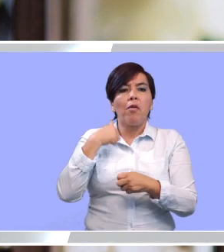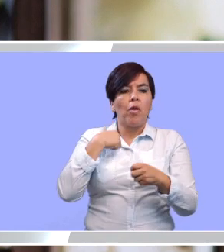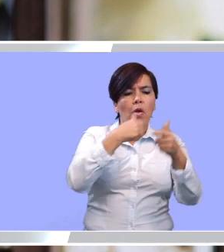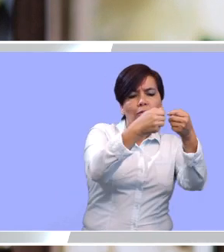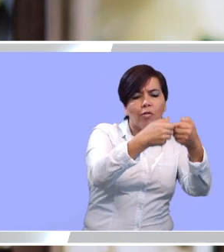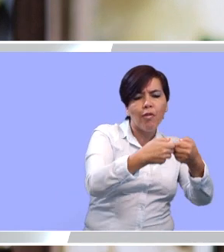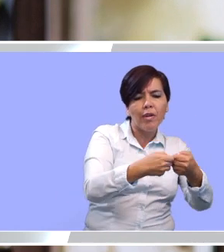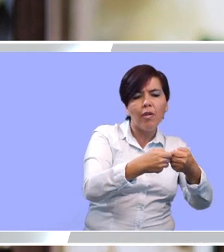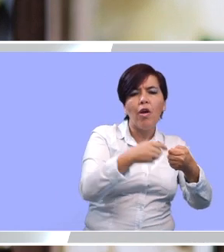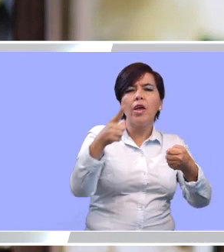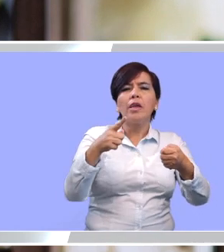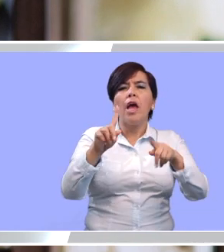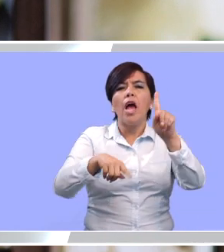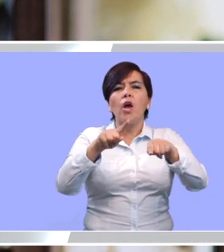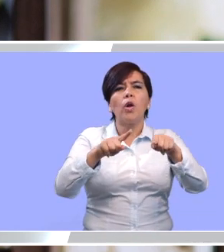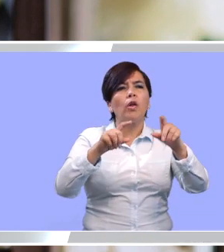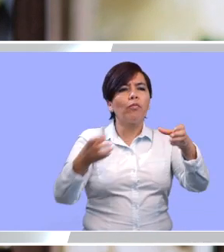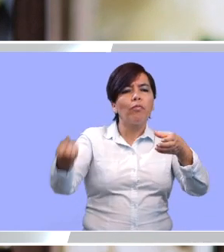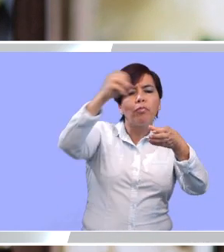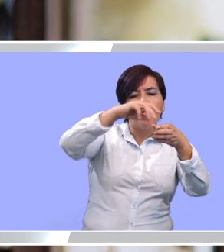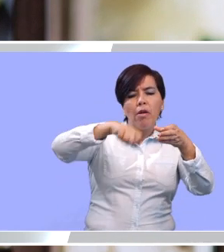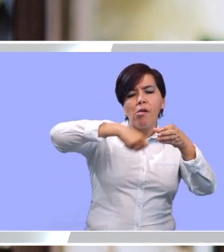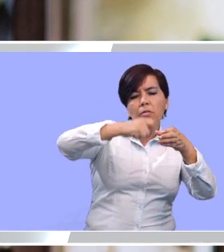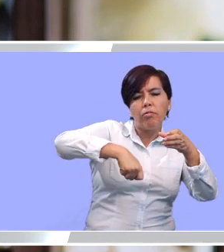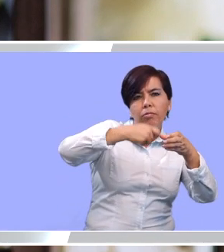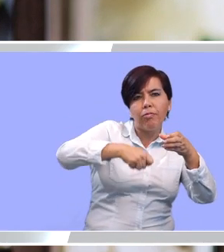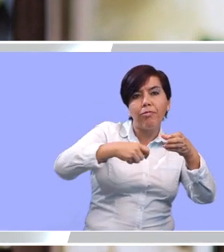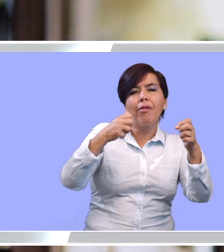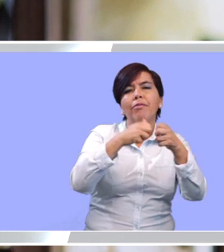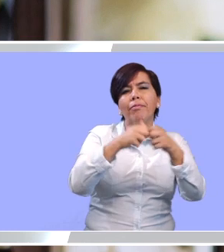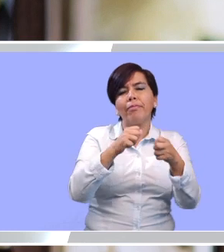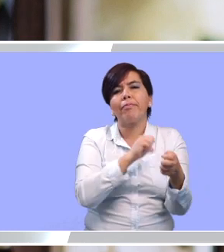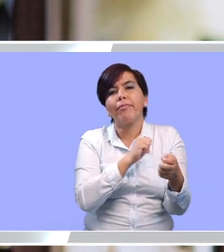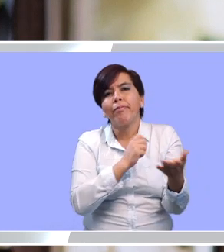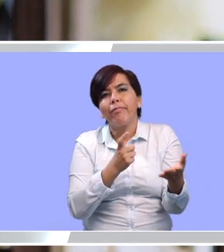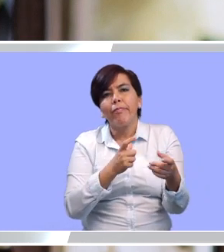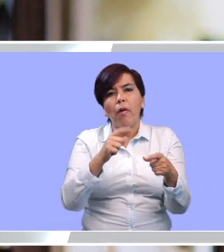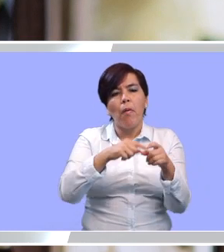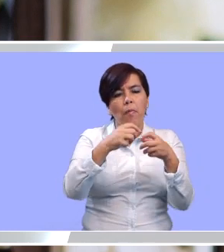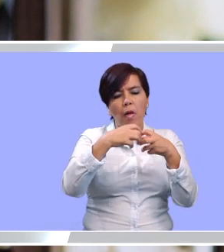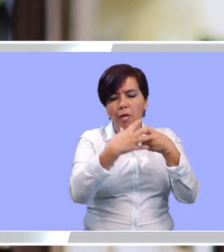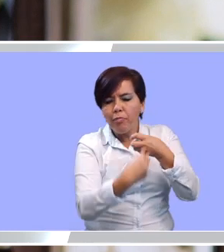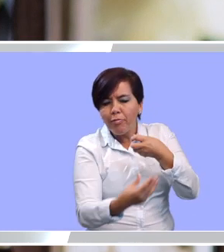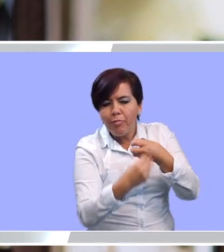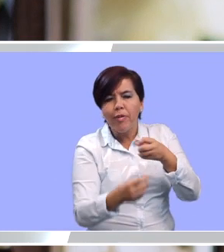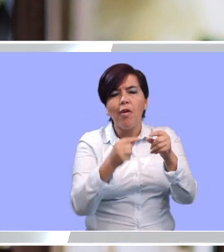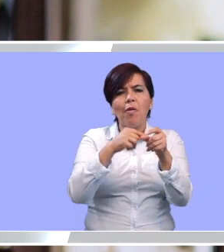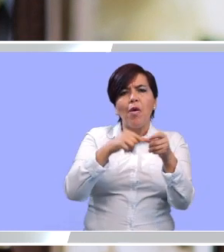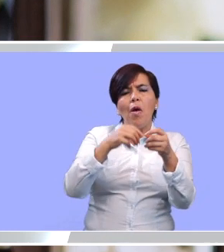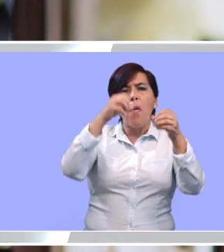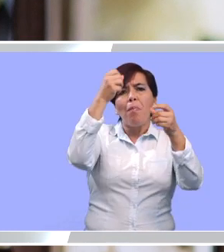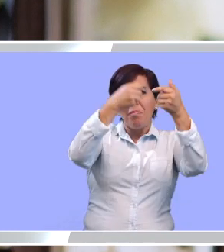en la finca. por ejemplo, nosotros tenemos cafecito y todo y si uno no tiene la energía, uno se embala mucho, digamos,